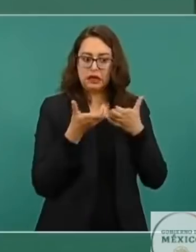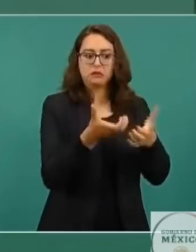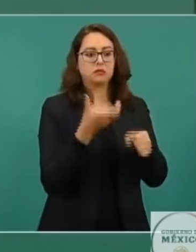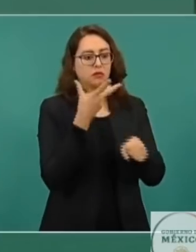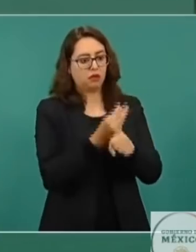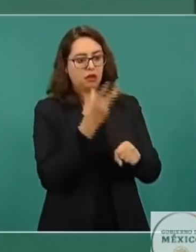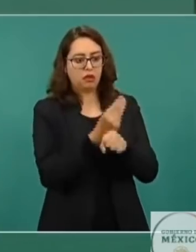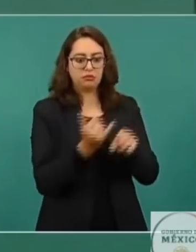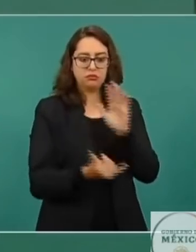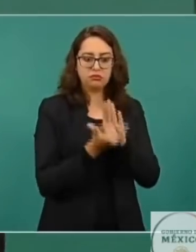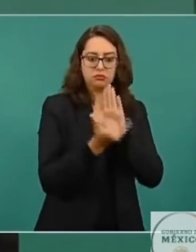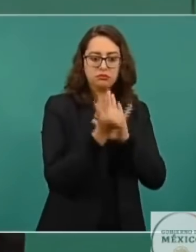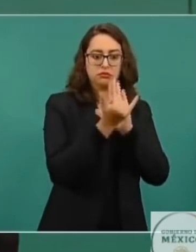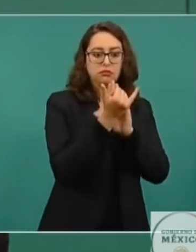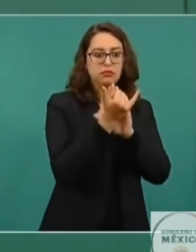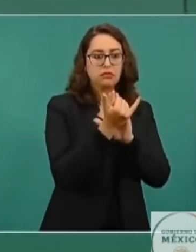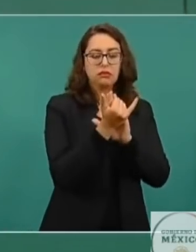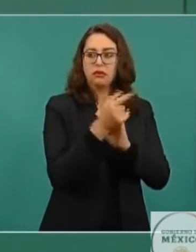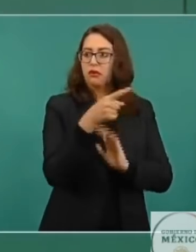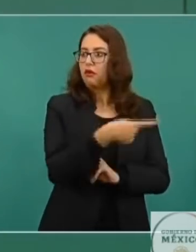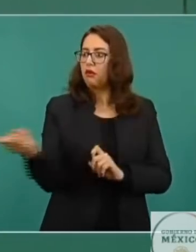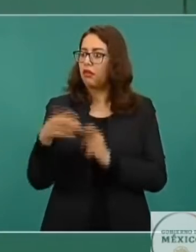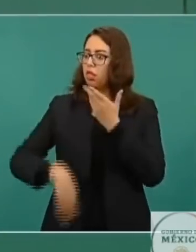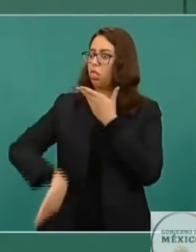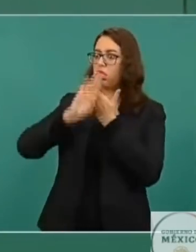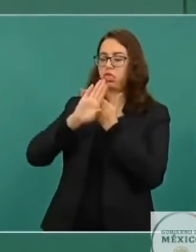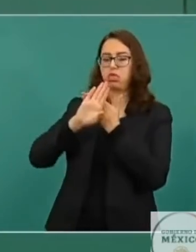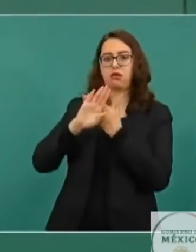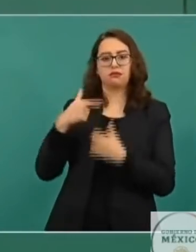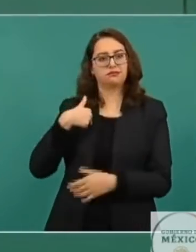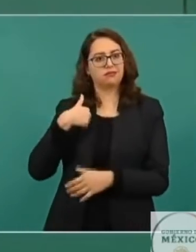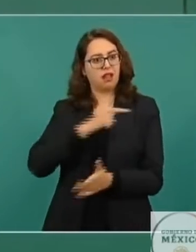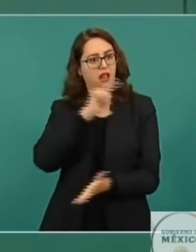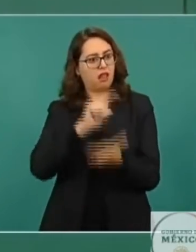Y aquí estamos hablando de otras cosas. Aquí estamos hablando de